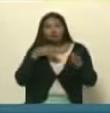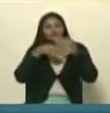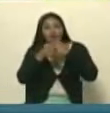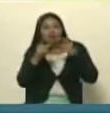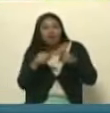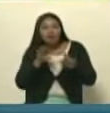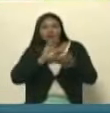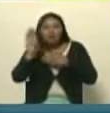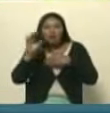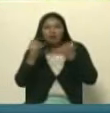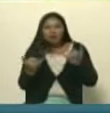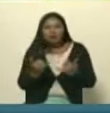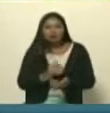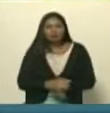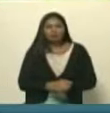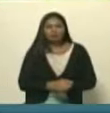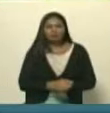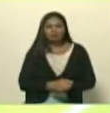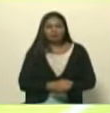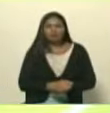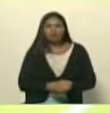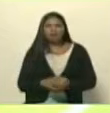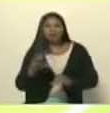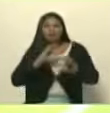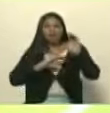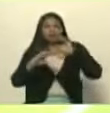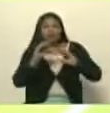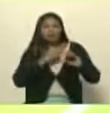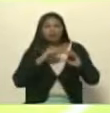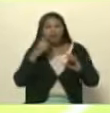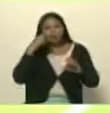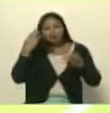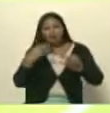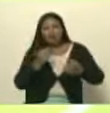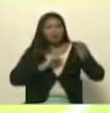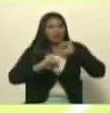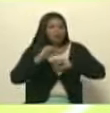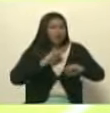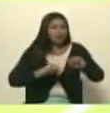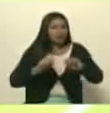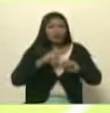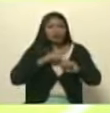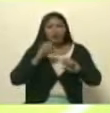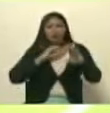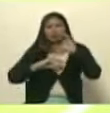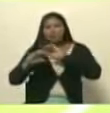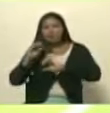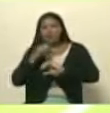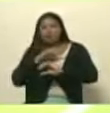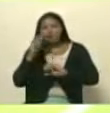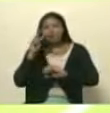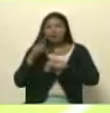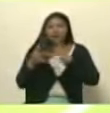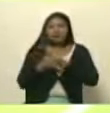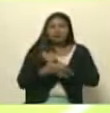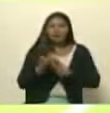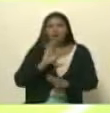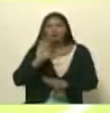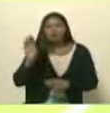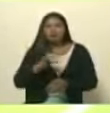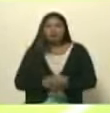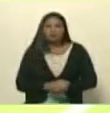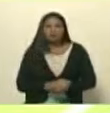la soberanía. La comunicación es un tema de seguridad y defensa de la nación. La comunicación tiene que ver con la soberanía.